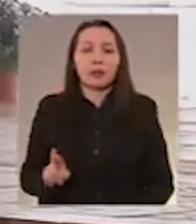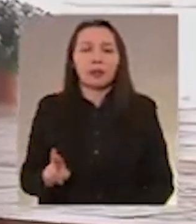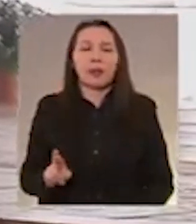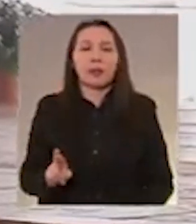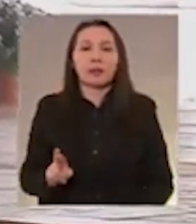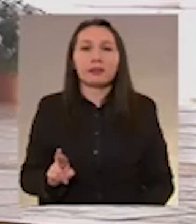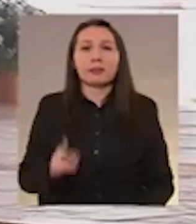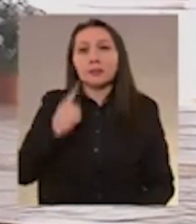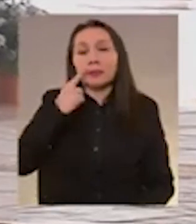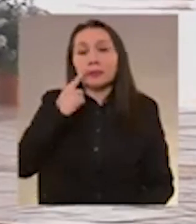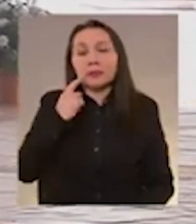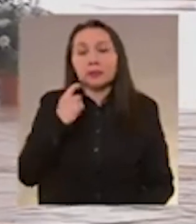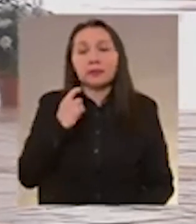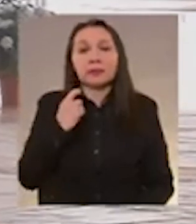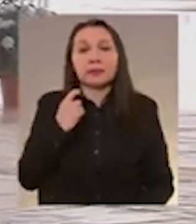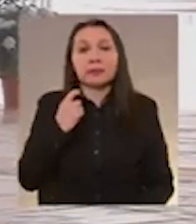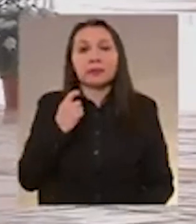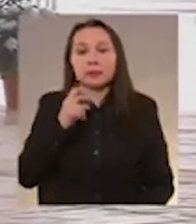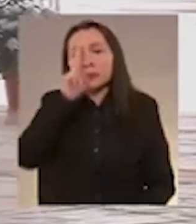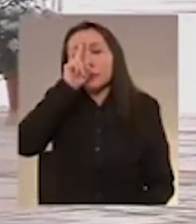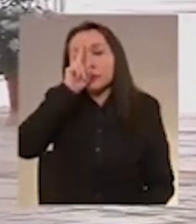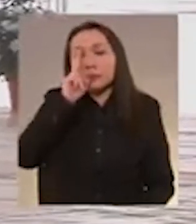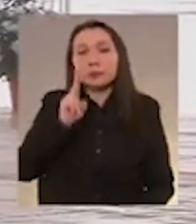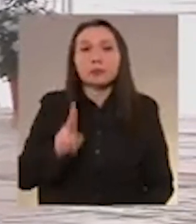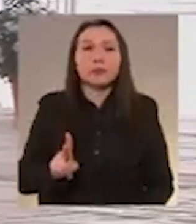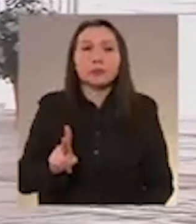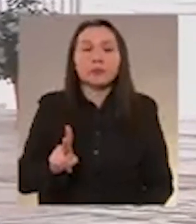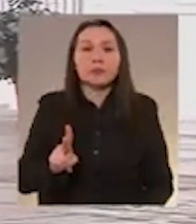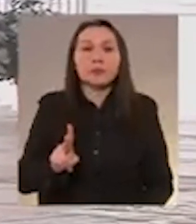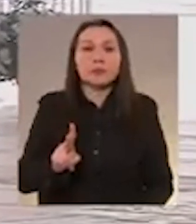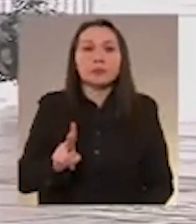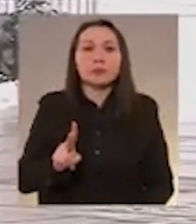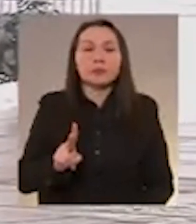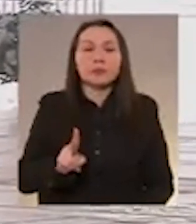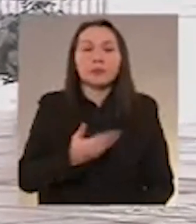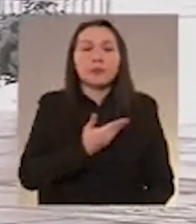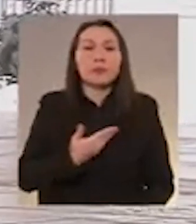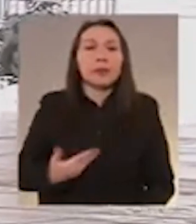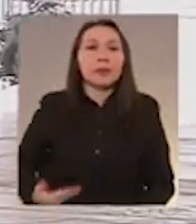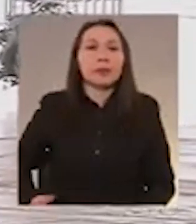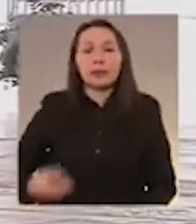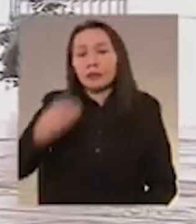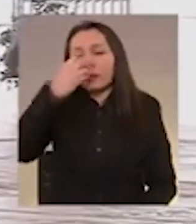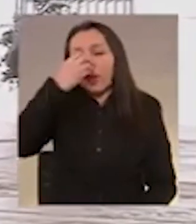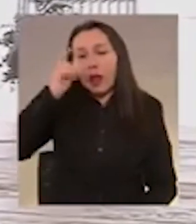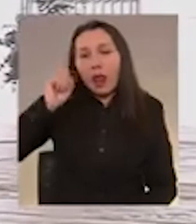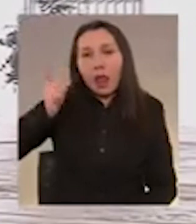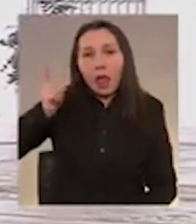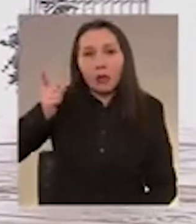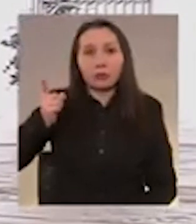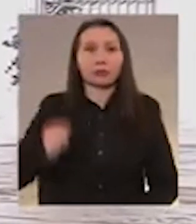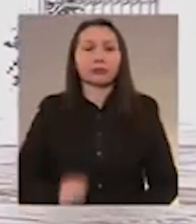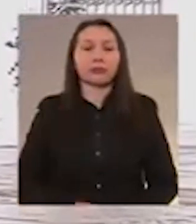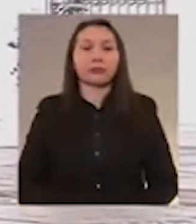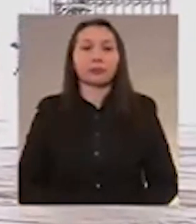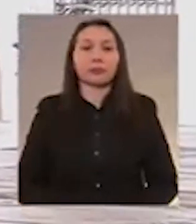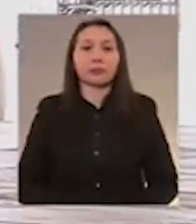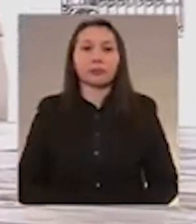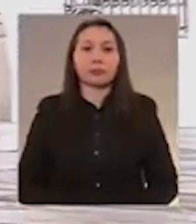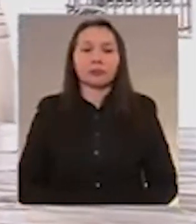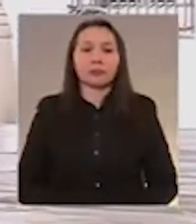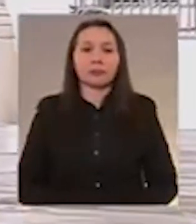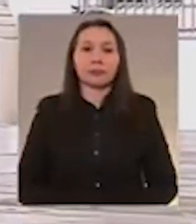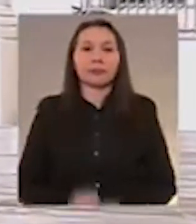desaparecidas para reparar en alguna medida el daño causado que después de tanto tiempo sigue vigente. A Salvador